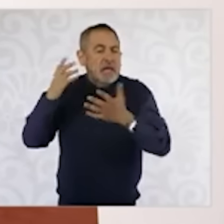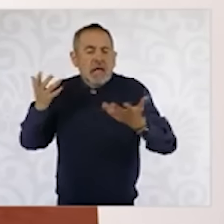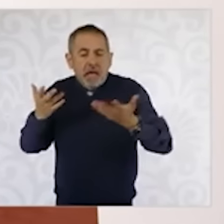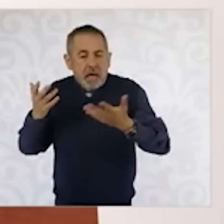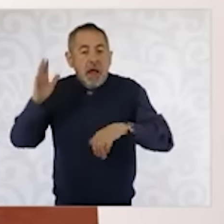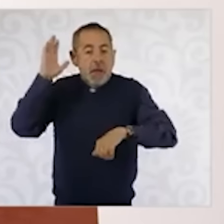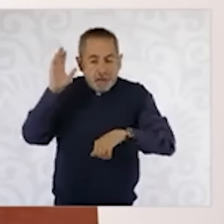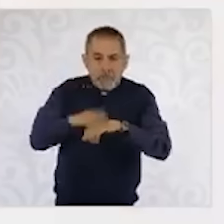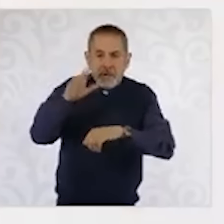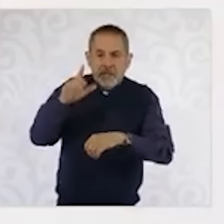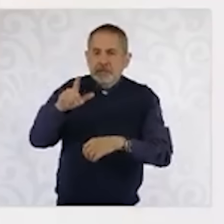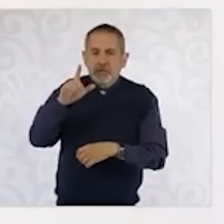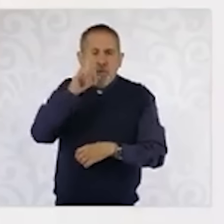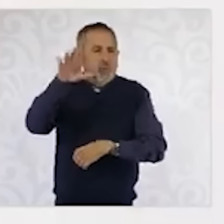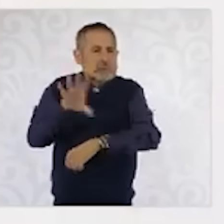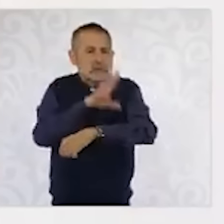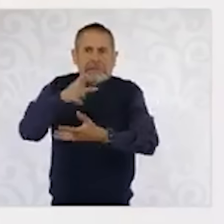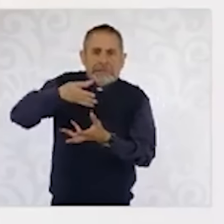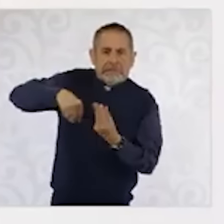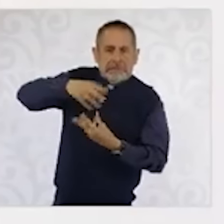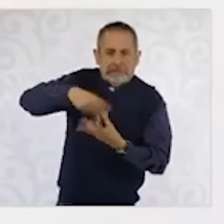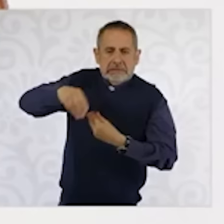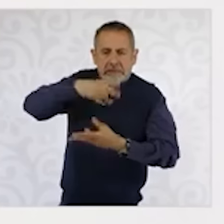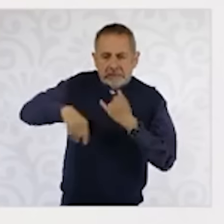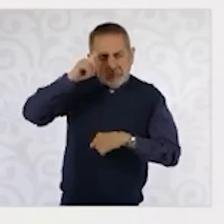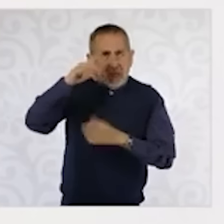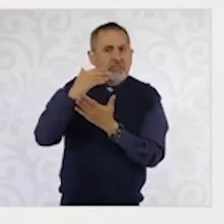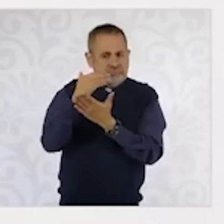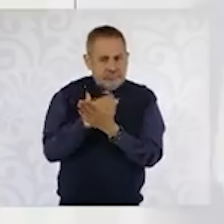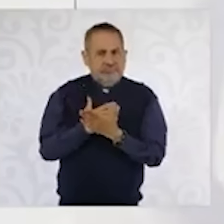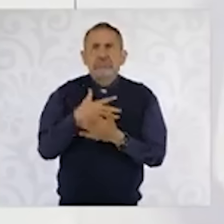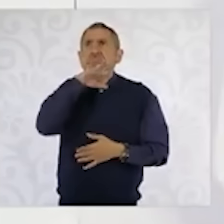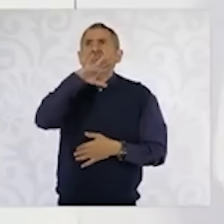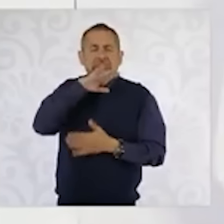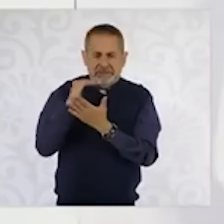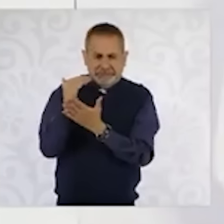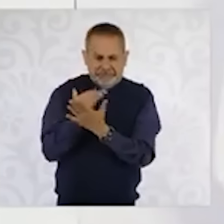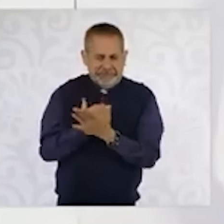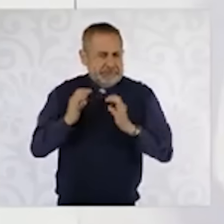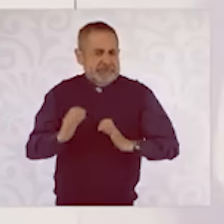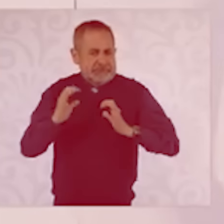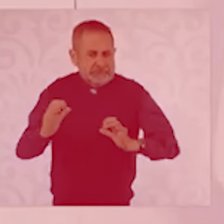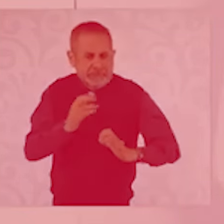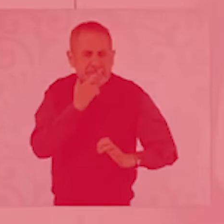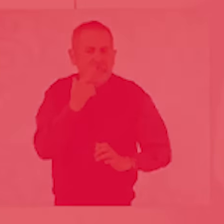más fuentes renovables de energía para evitar o para contribuir a disminuir el cambio climático